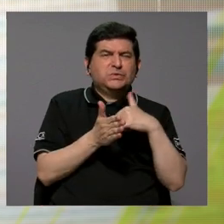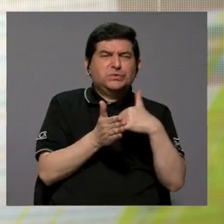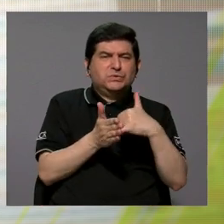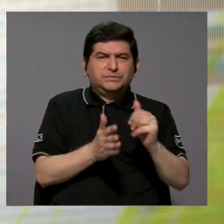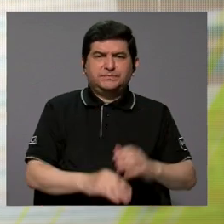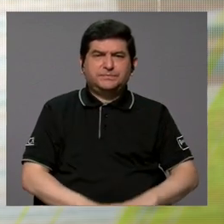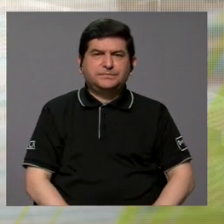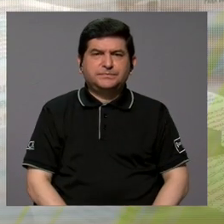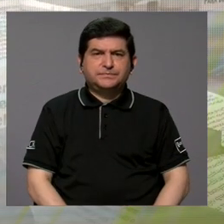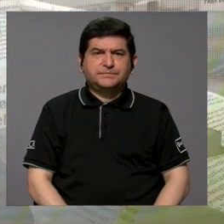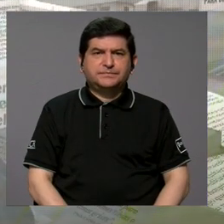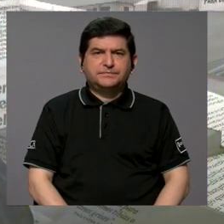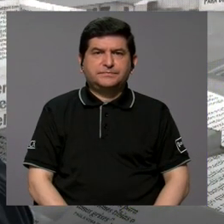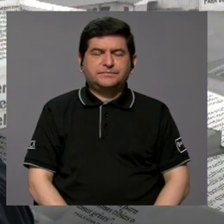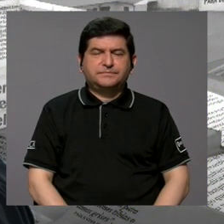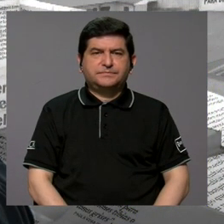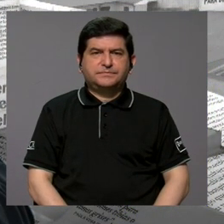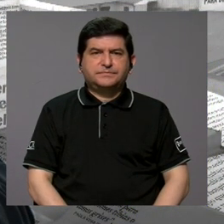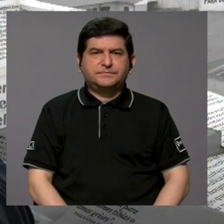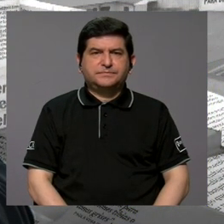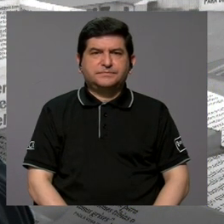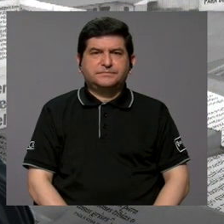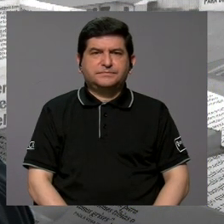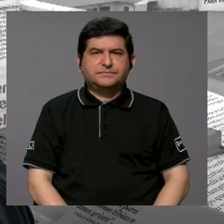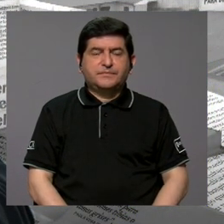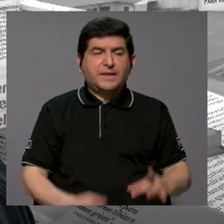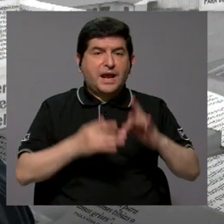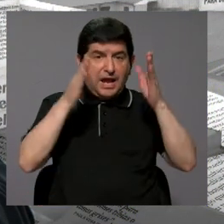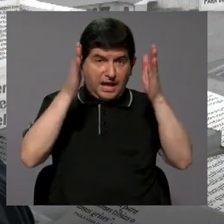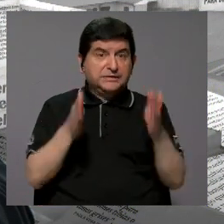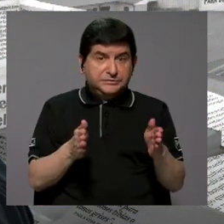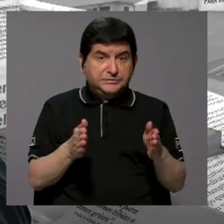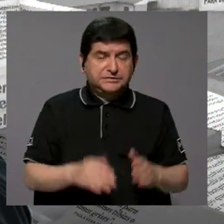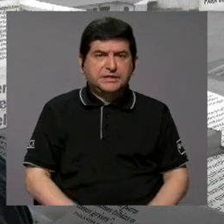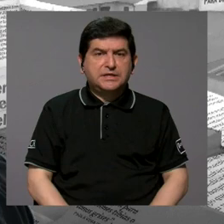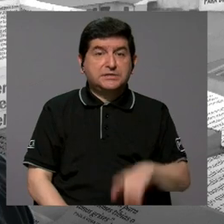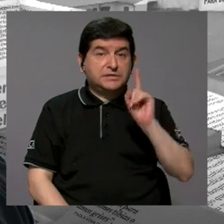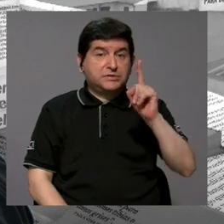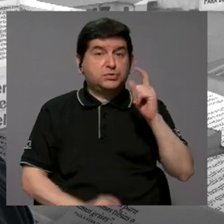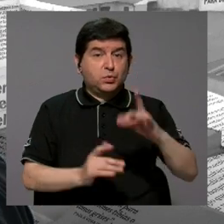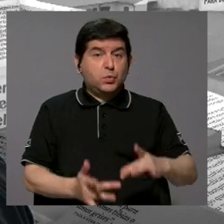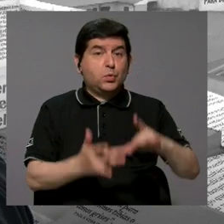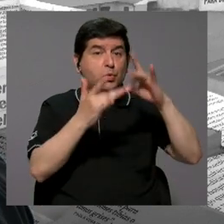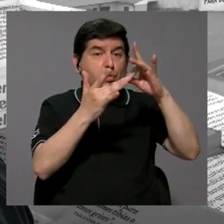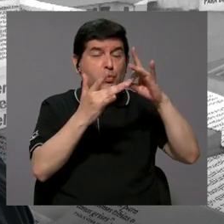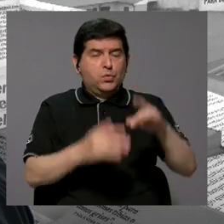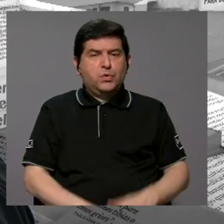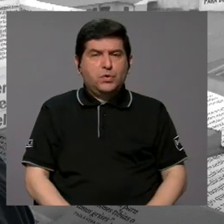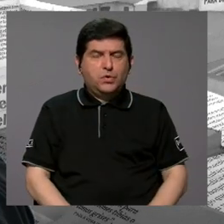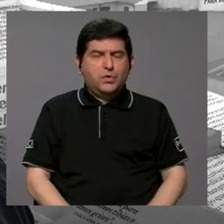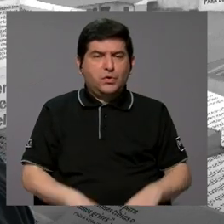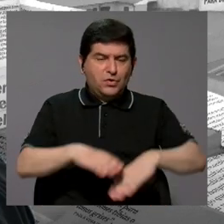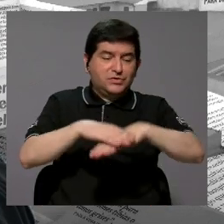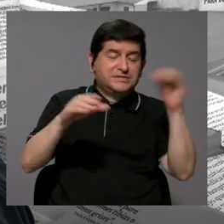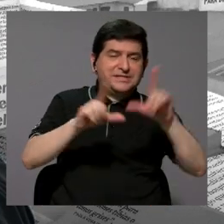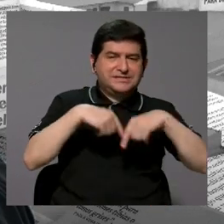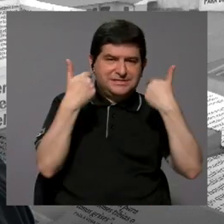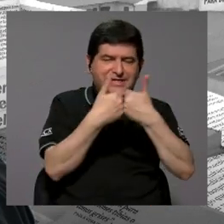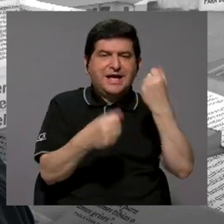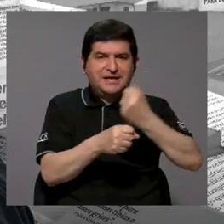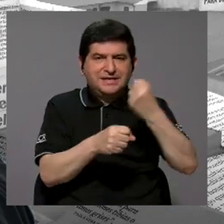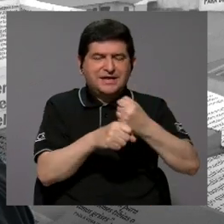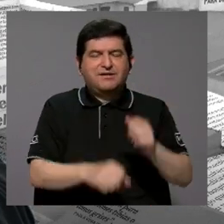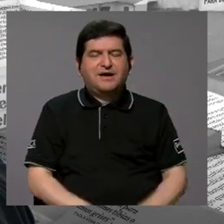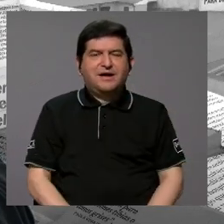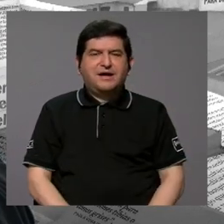Y bueno, varios expertos y uno en especial se sale del grupo que está